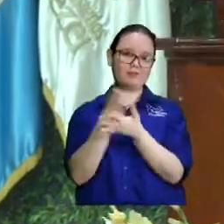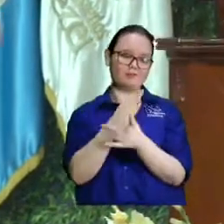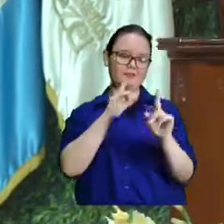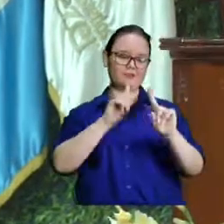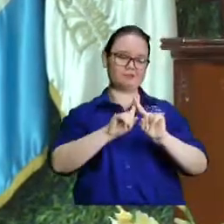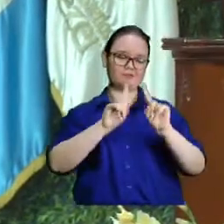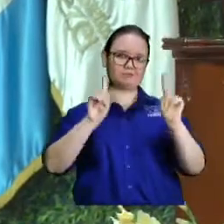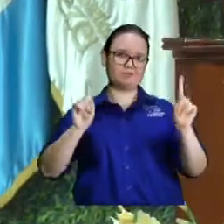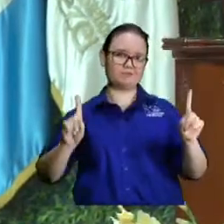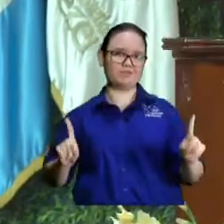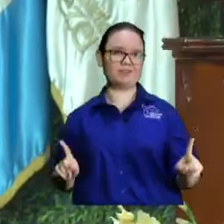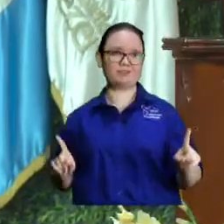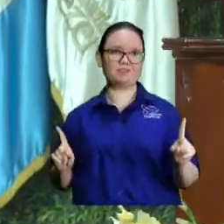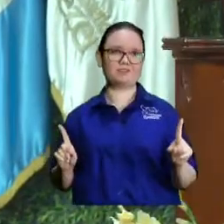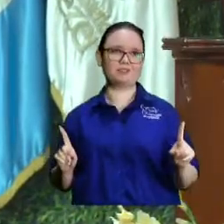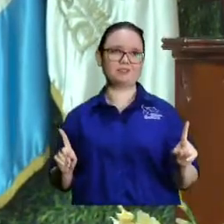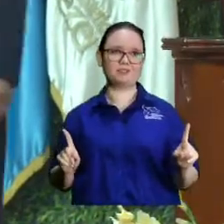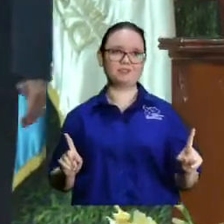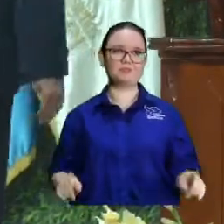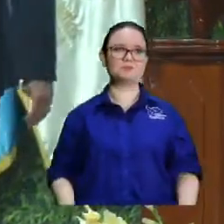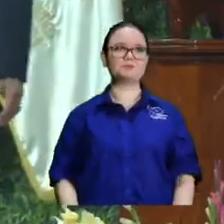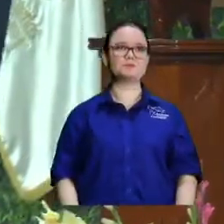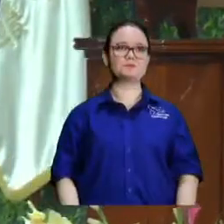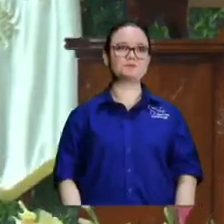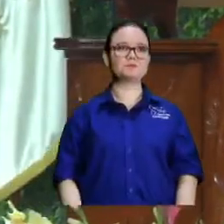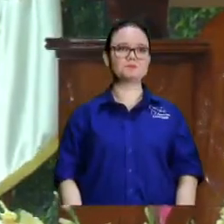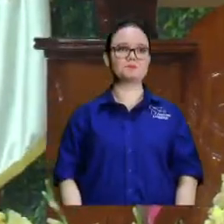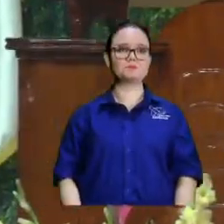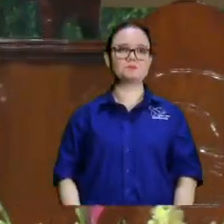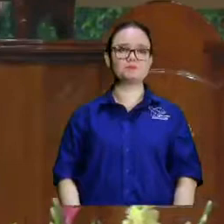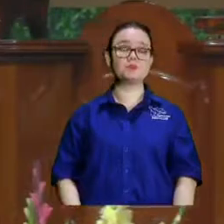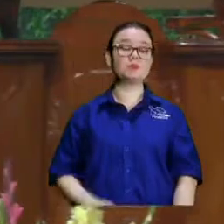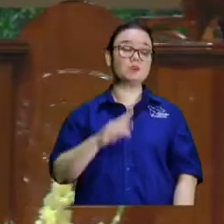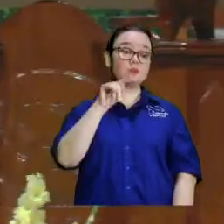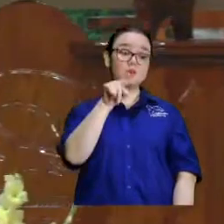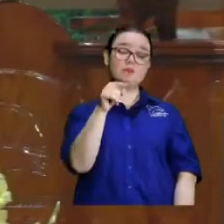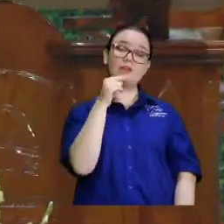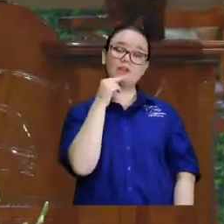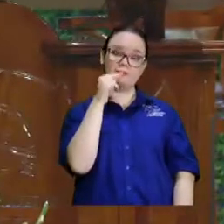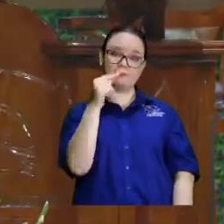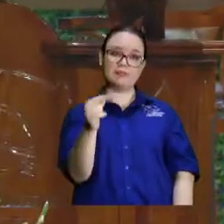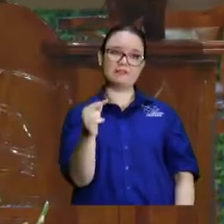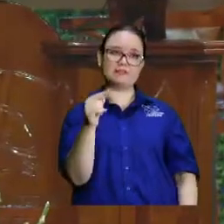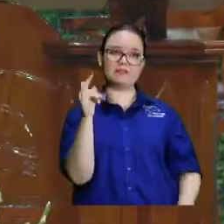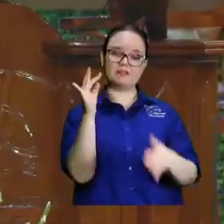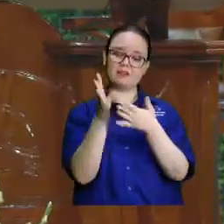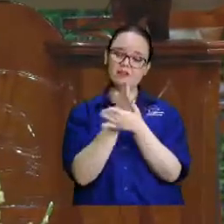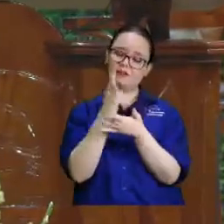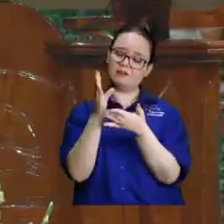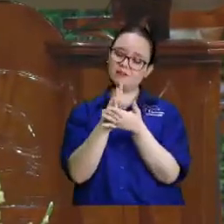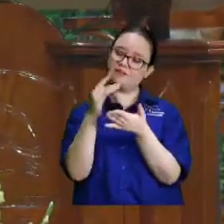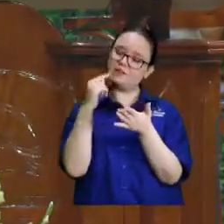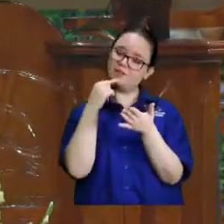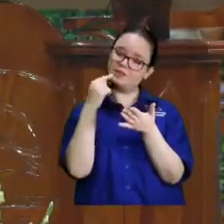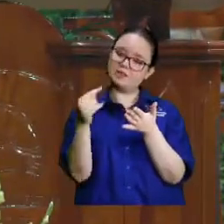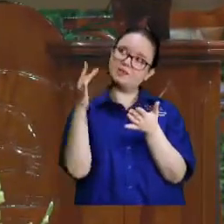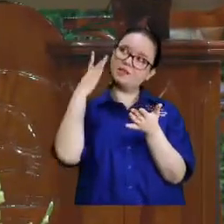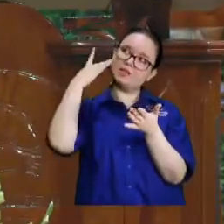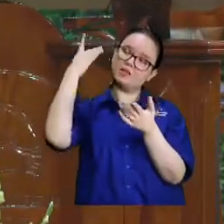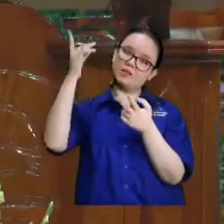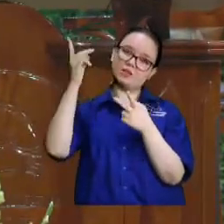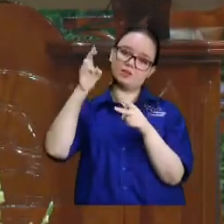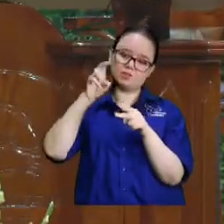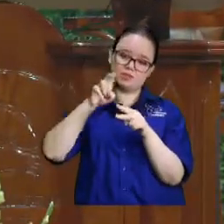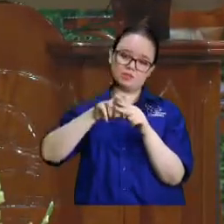completamente fuera del contexto bíblico usted les menciona a ellos que la biblia que Dios se sienta en la